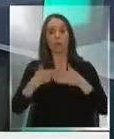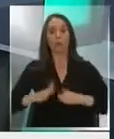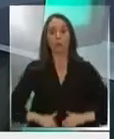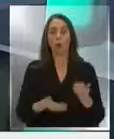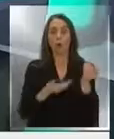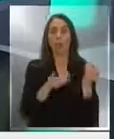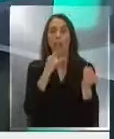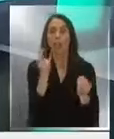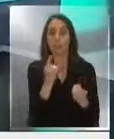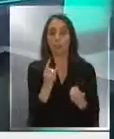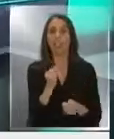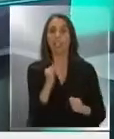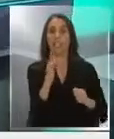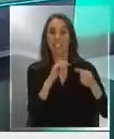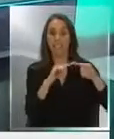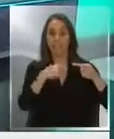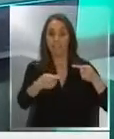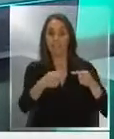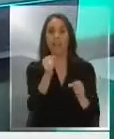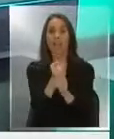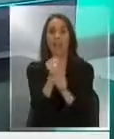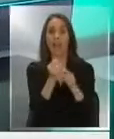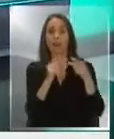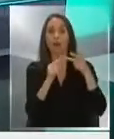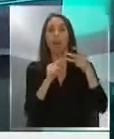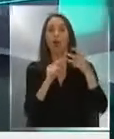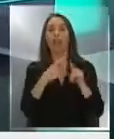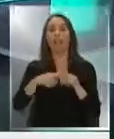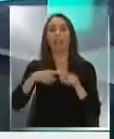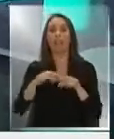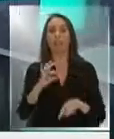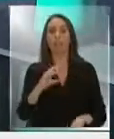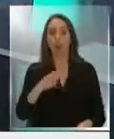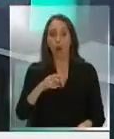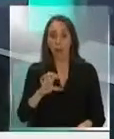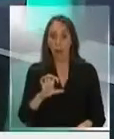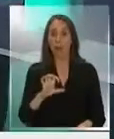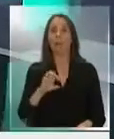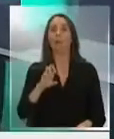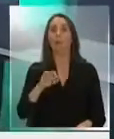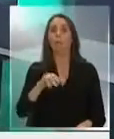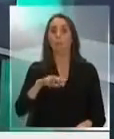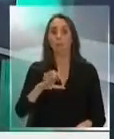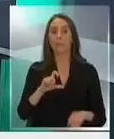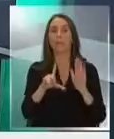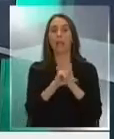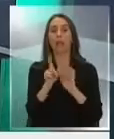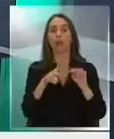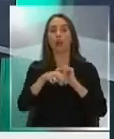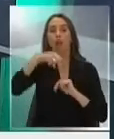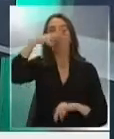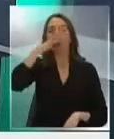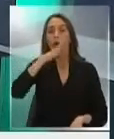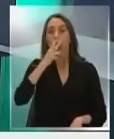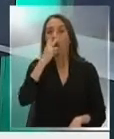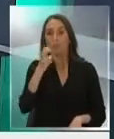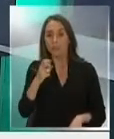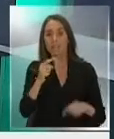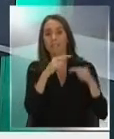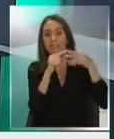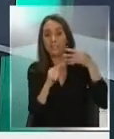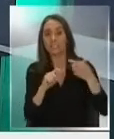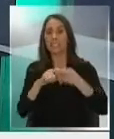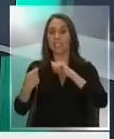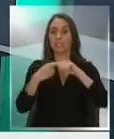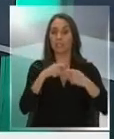emergencia. Pero el IFE universal, el laboral, los créditos FOGAPE, los bonos PYME, la ley de no corte de servicios básicos, por ejemplo, sobre la cual ha